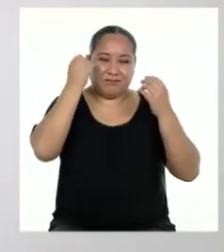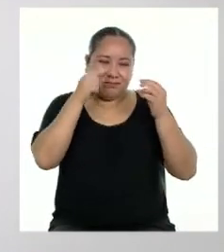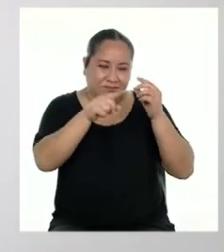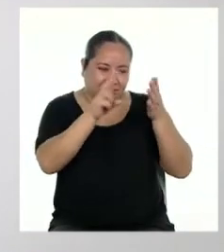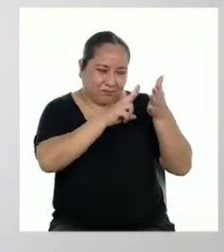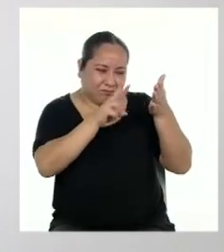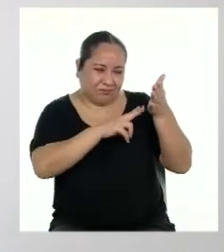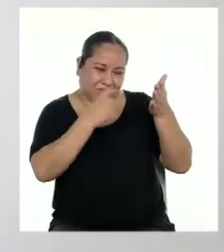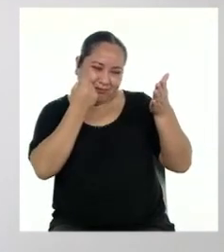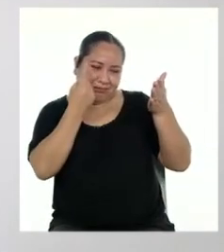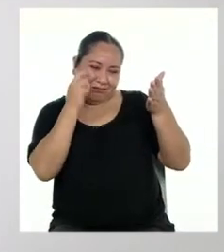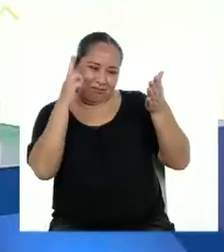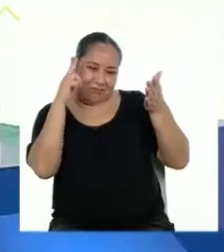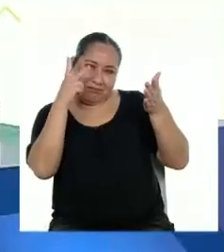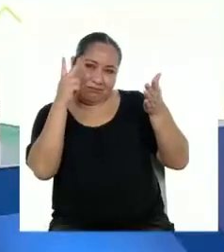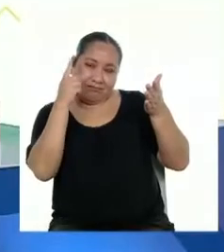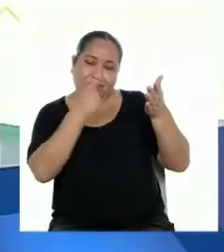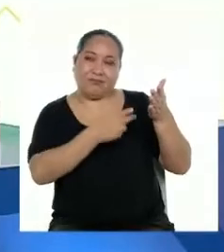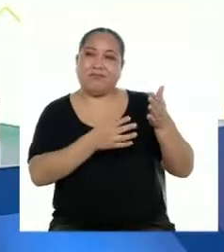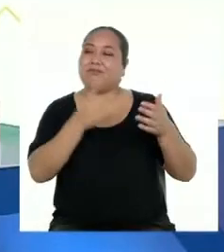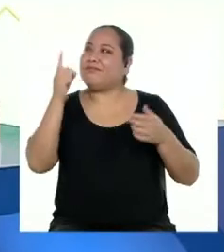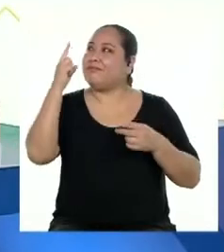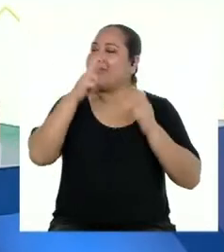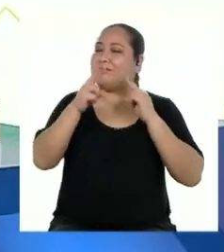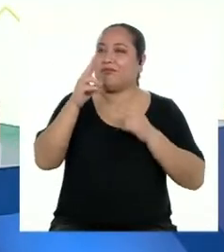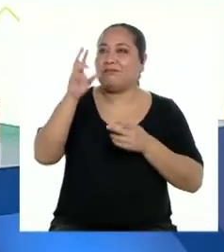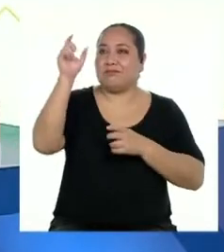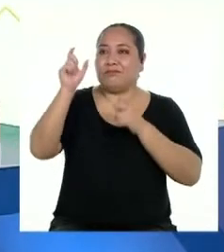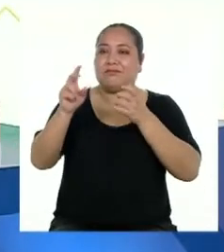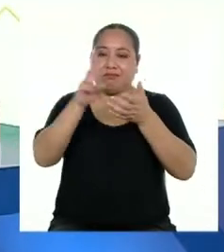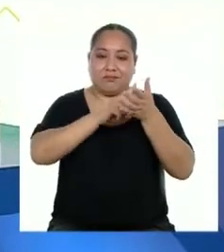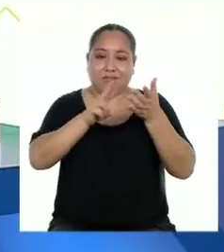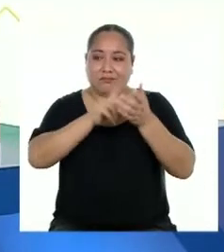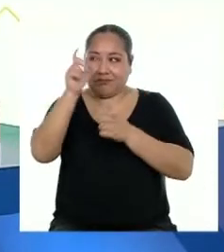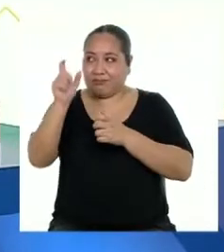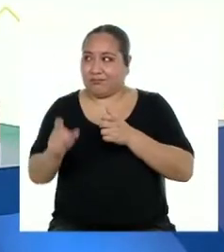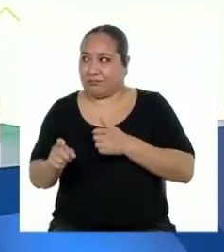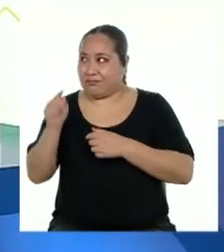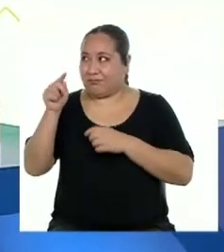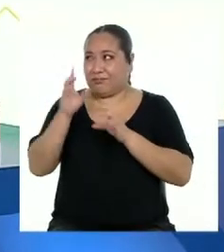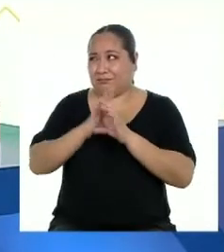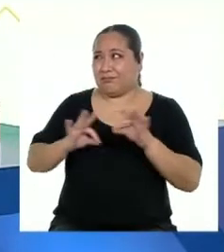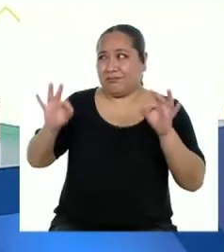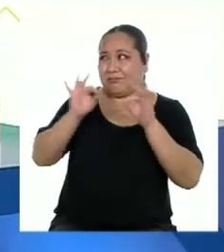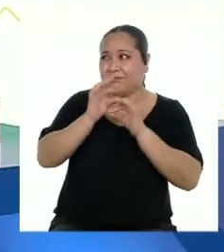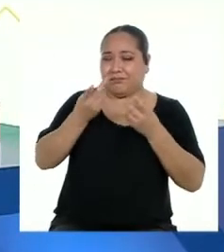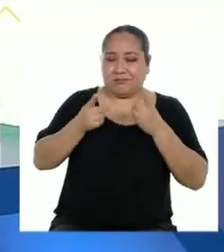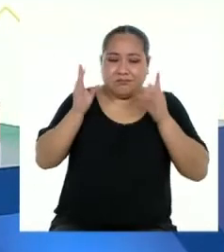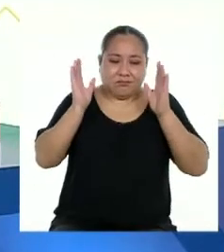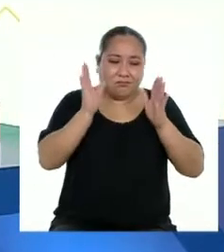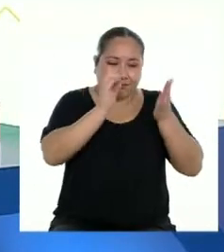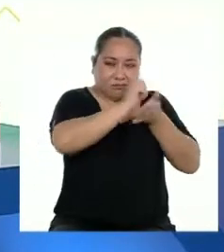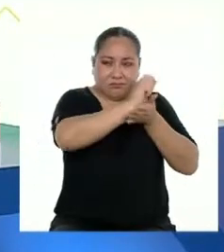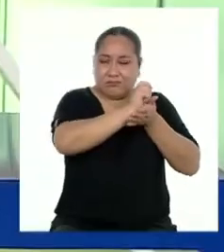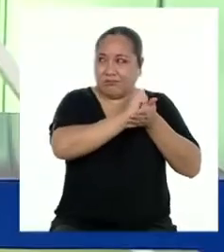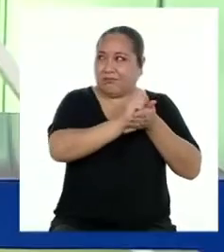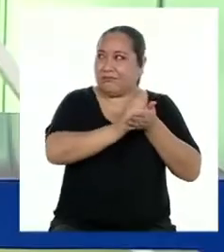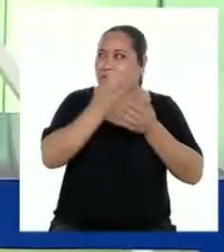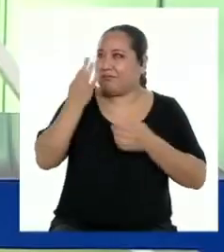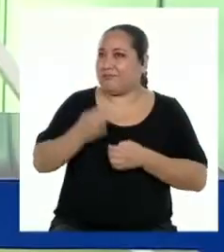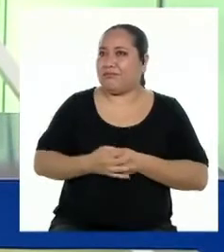para el lector o lectora. Veo que las y los lectores son muy importantes al momento de elaborar un texto, ¿verdad, profesora?